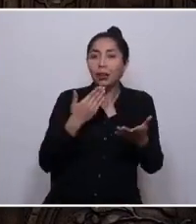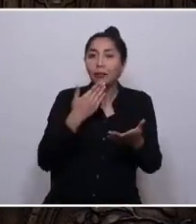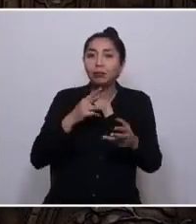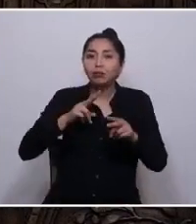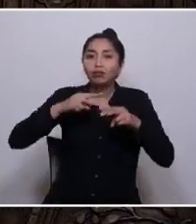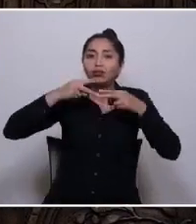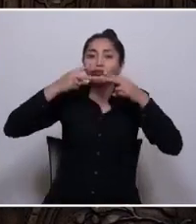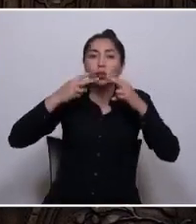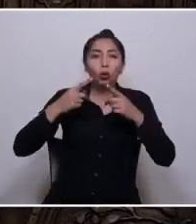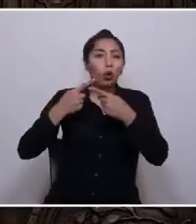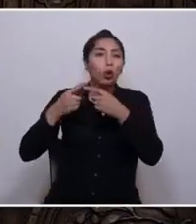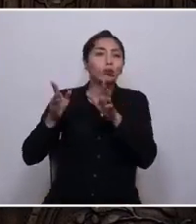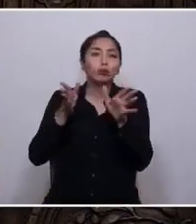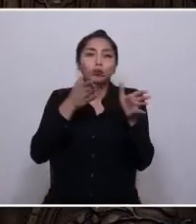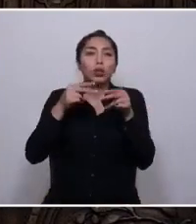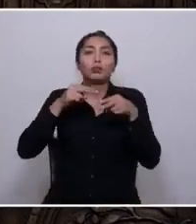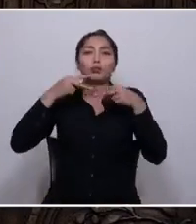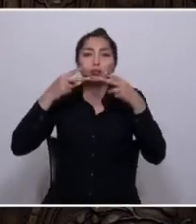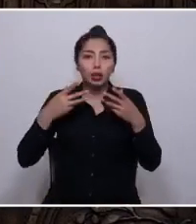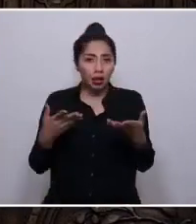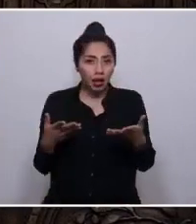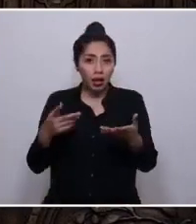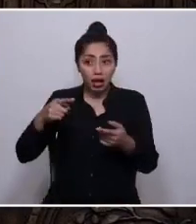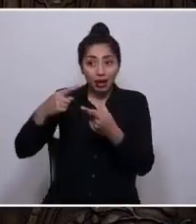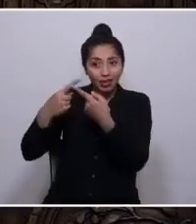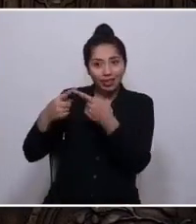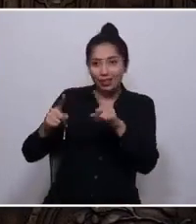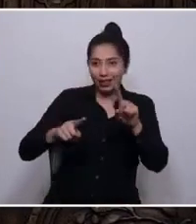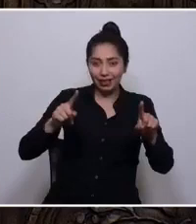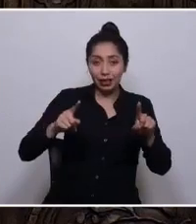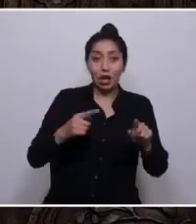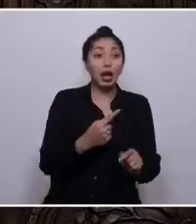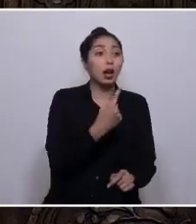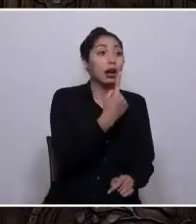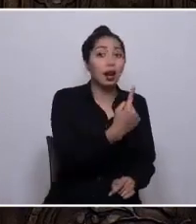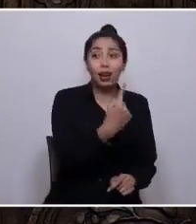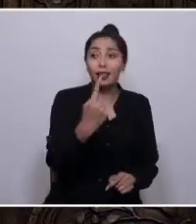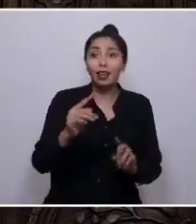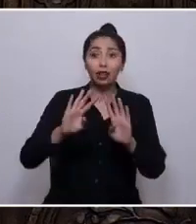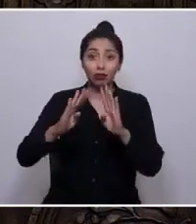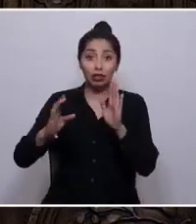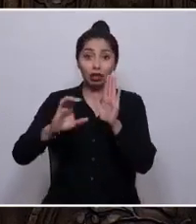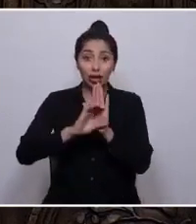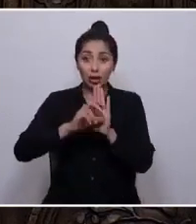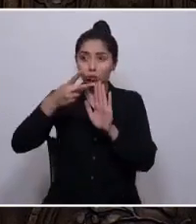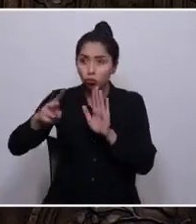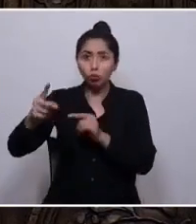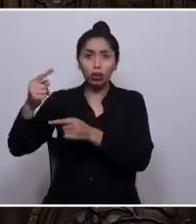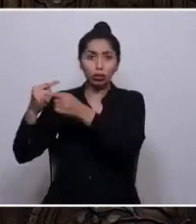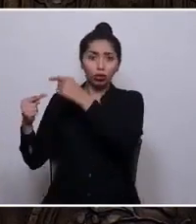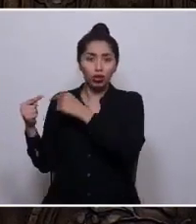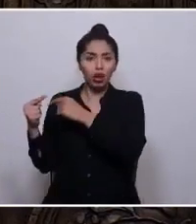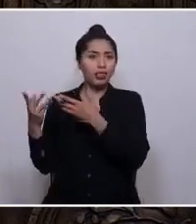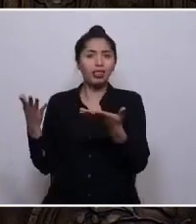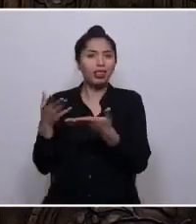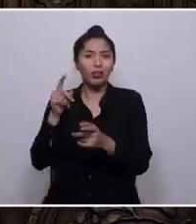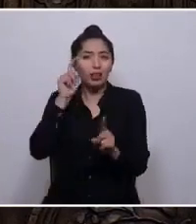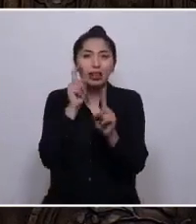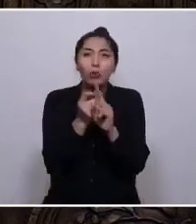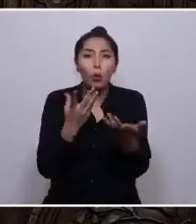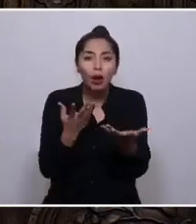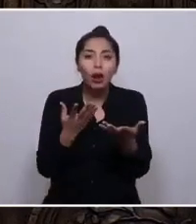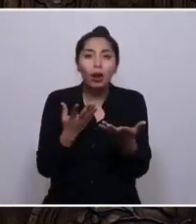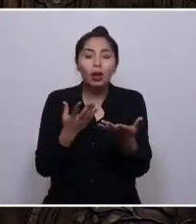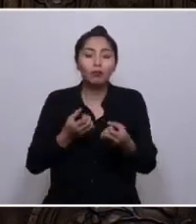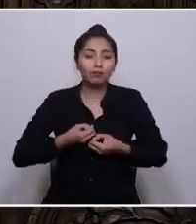otros aires. Así, cada convencional, desde su propia historia, busca entregar lo mejor de sí para